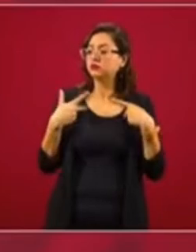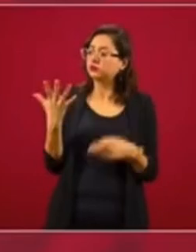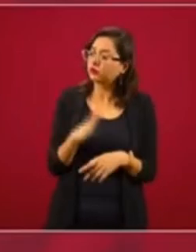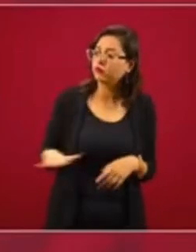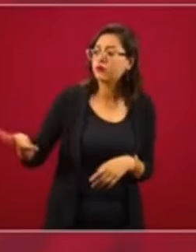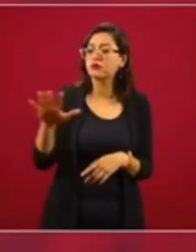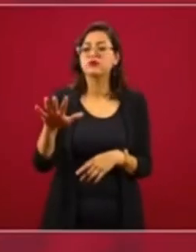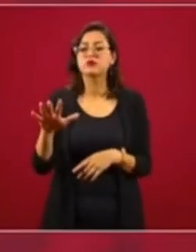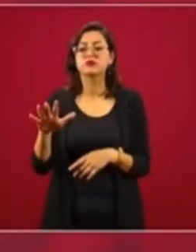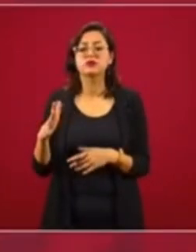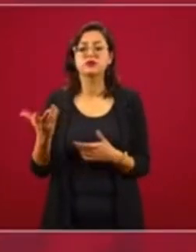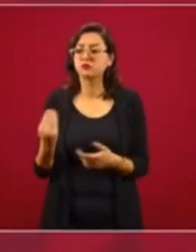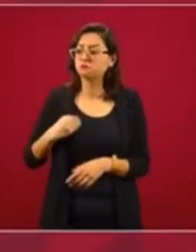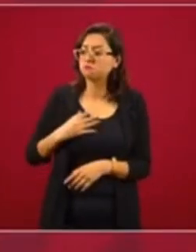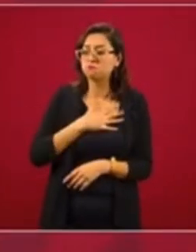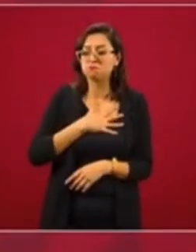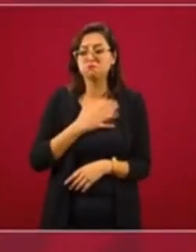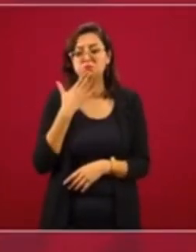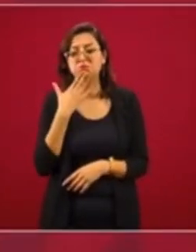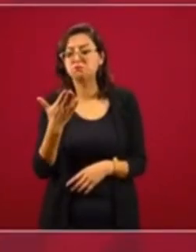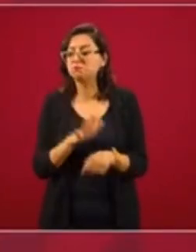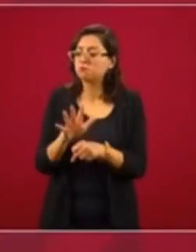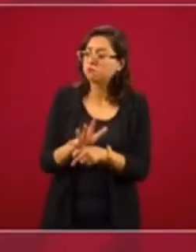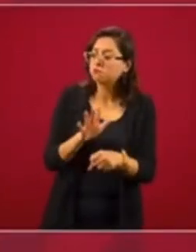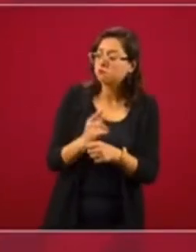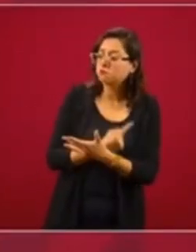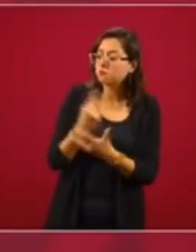sobre los niveles de bienestar de nuestro pueblo.